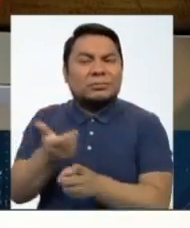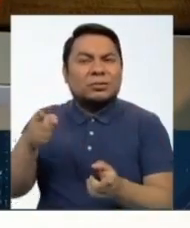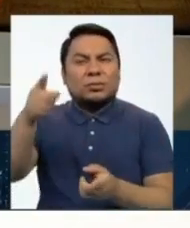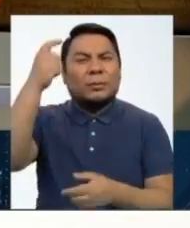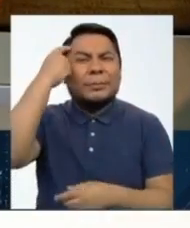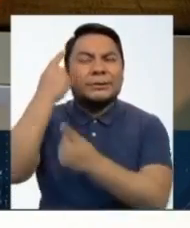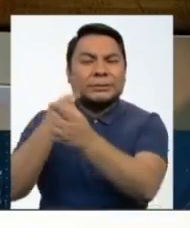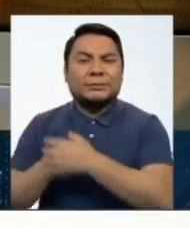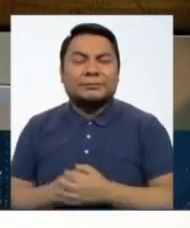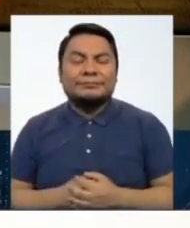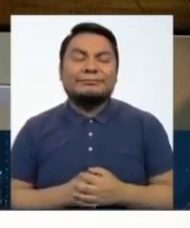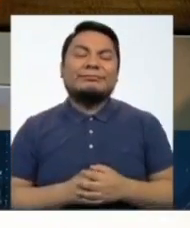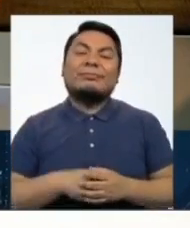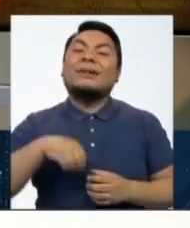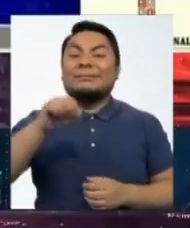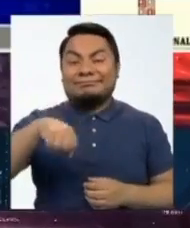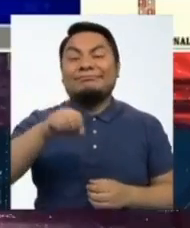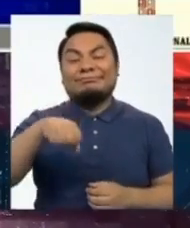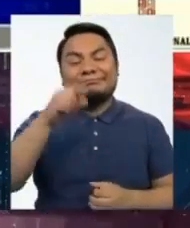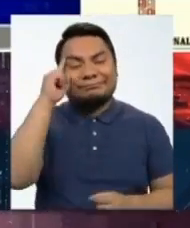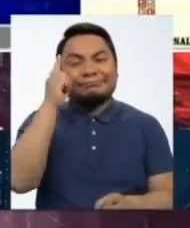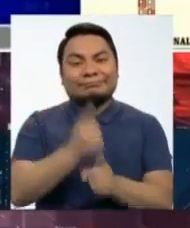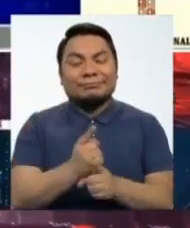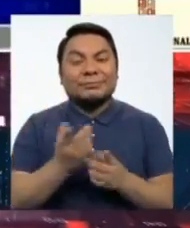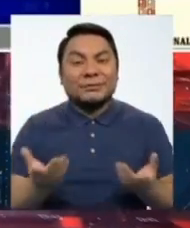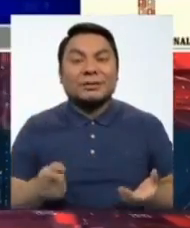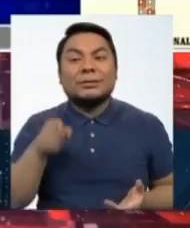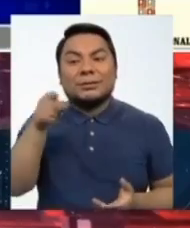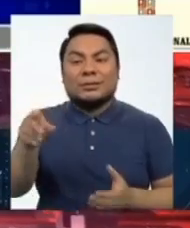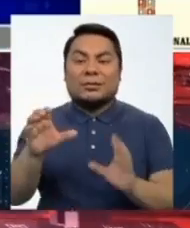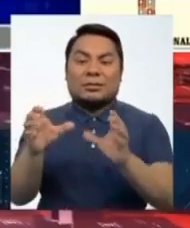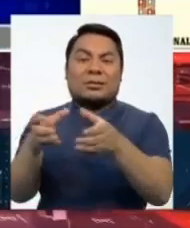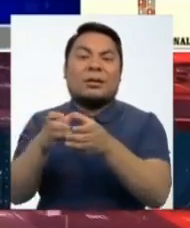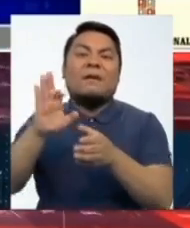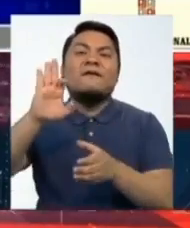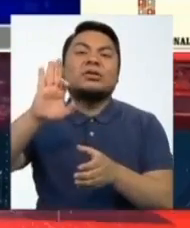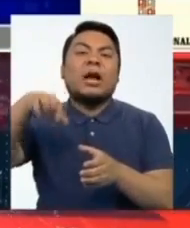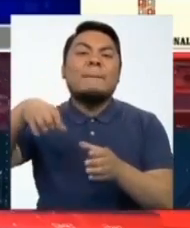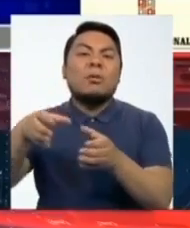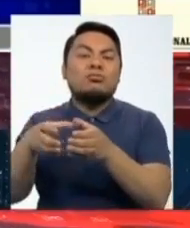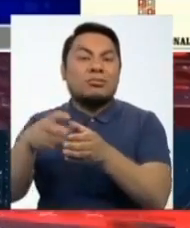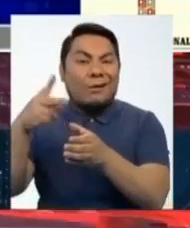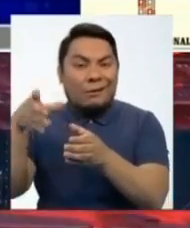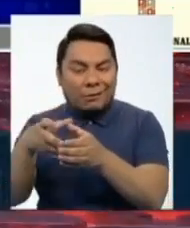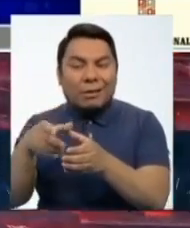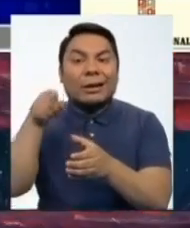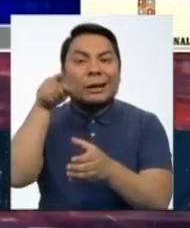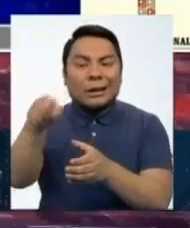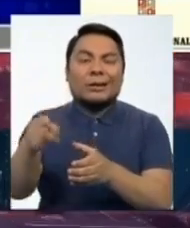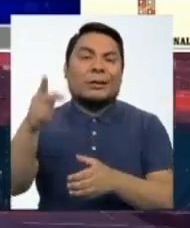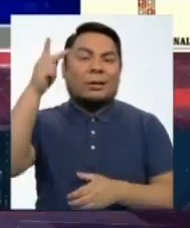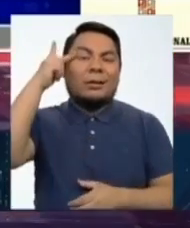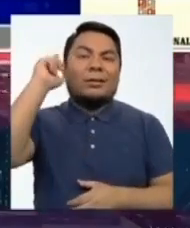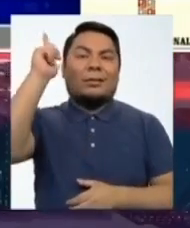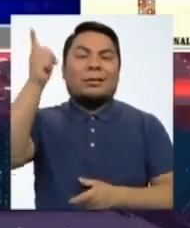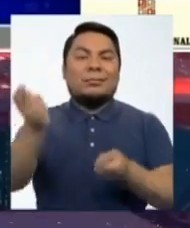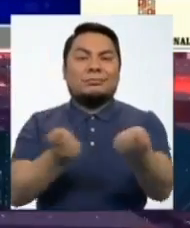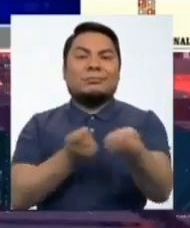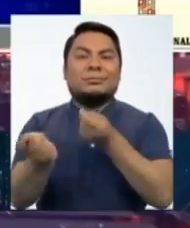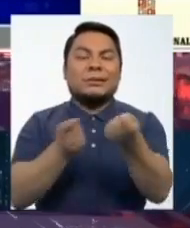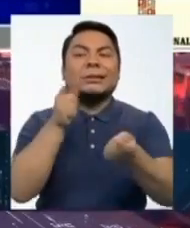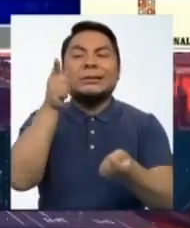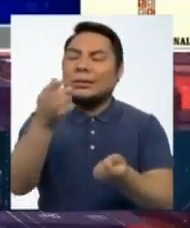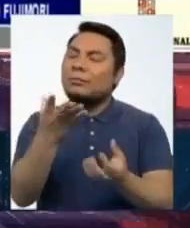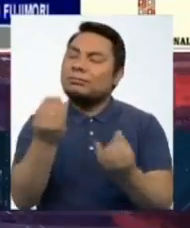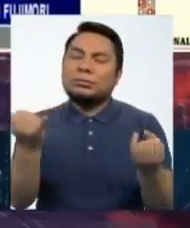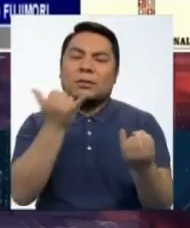de eso no me queda la menor duda, pues la cúpula de Fuerza Popular llevó a la señora Keiko Fujimori a cometer una